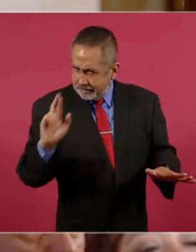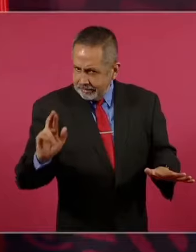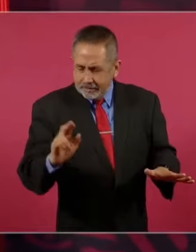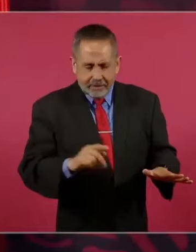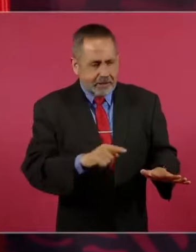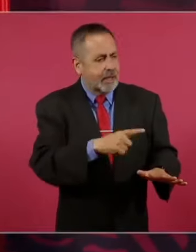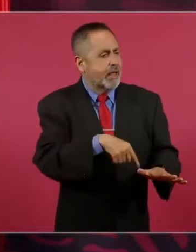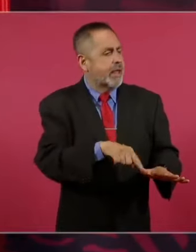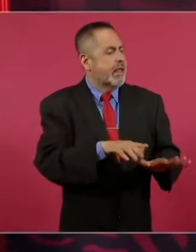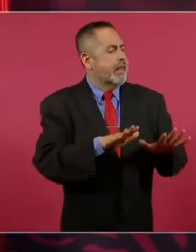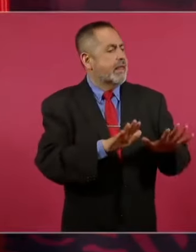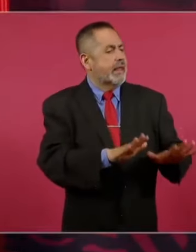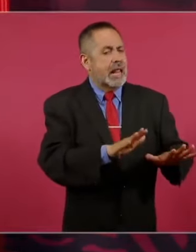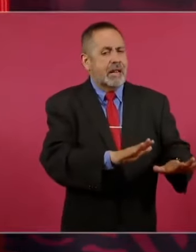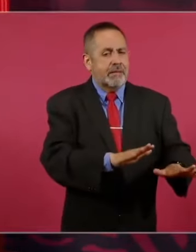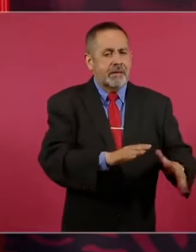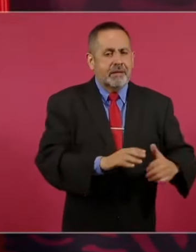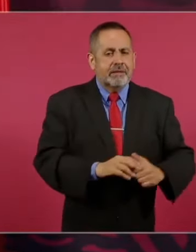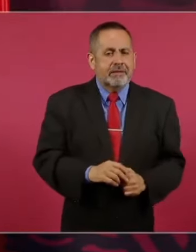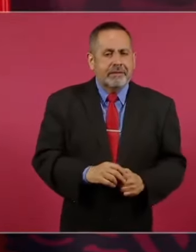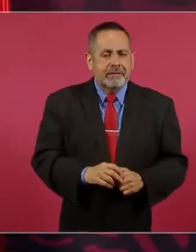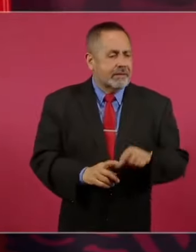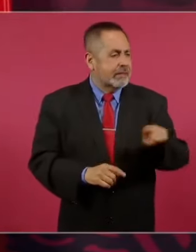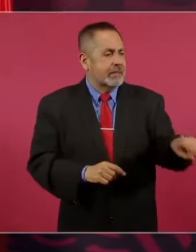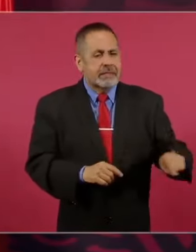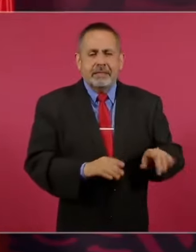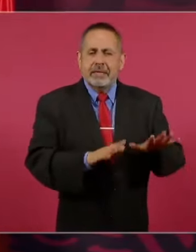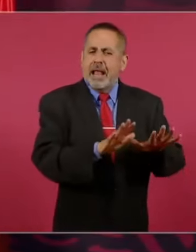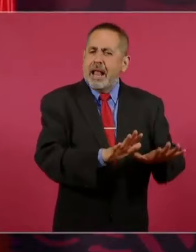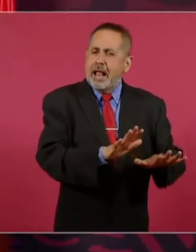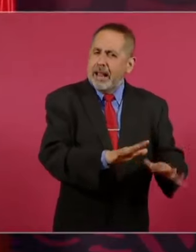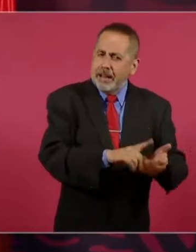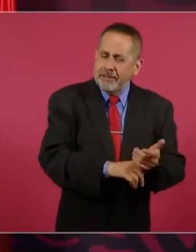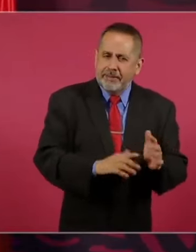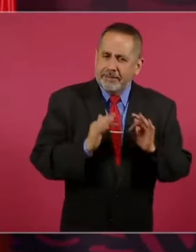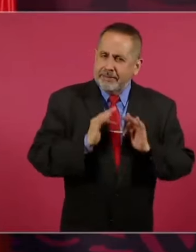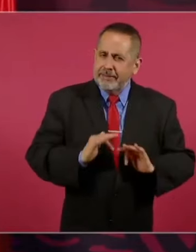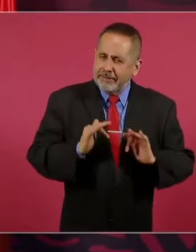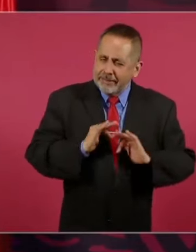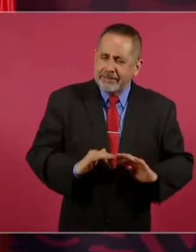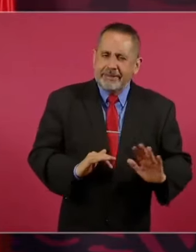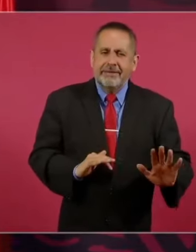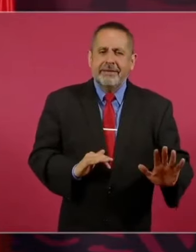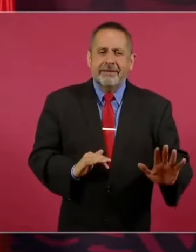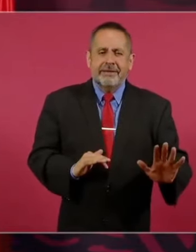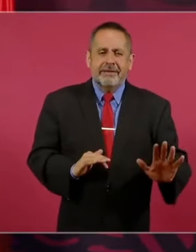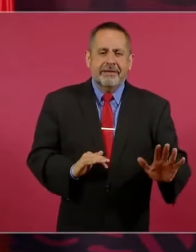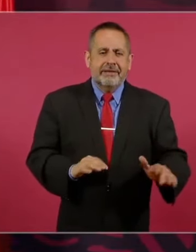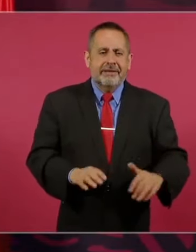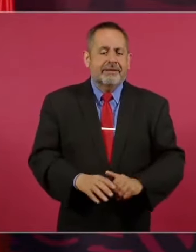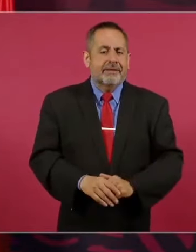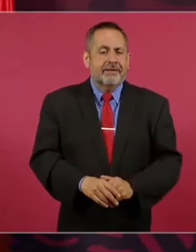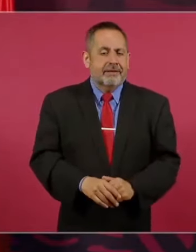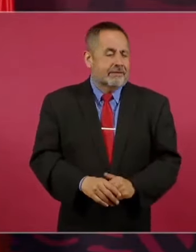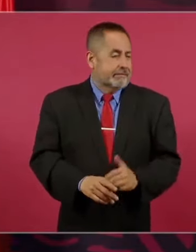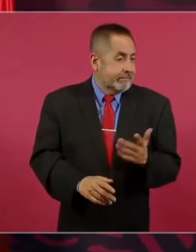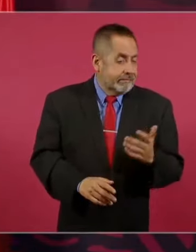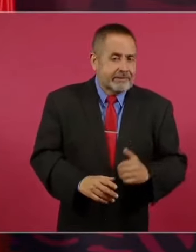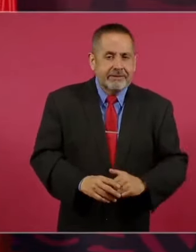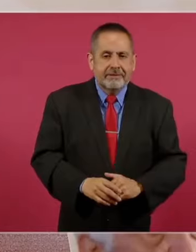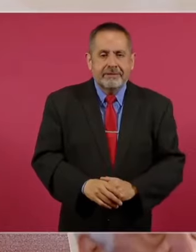que se serenien, porque